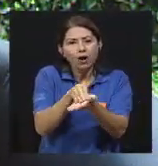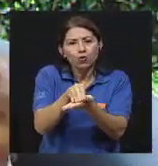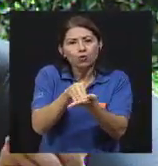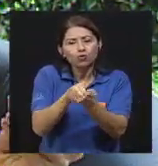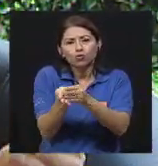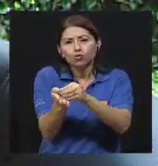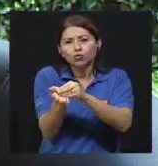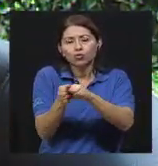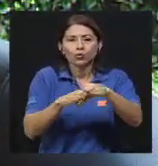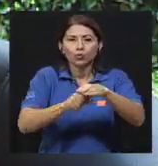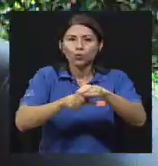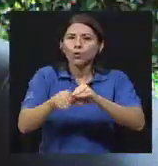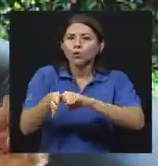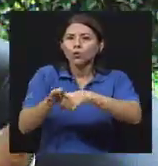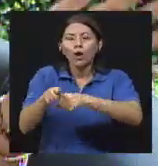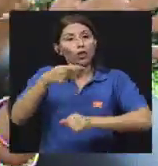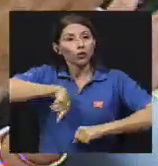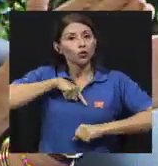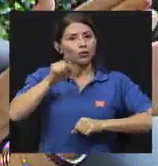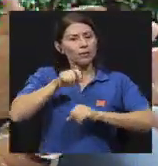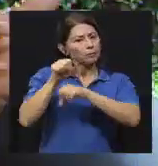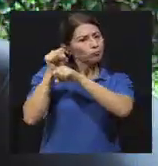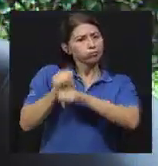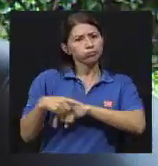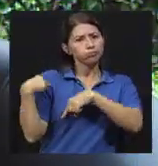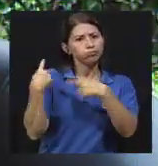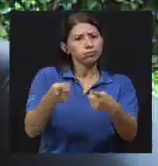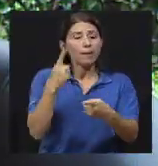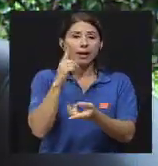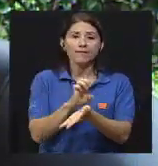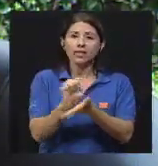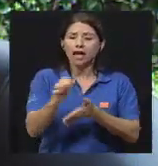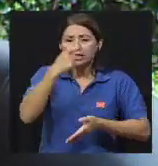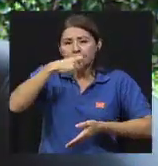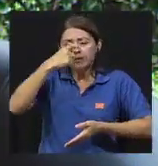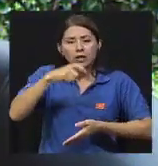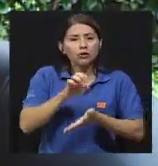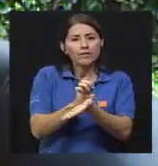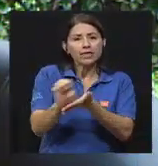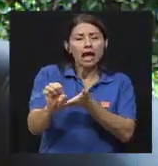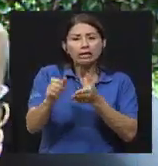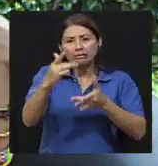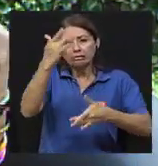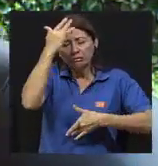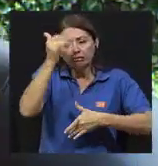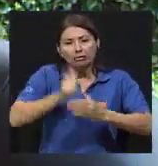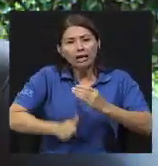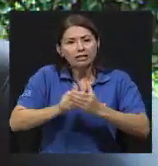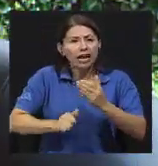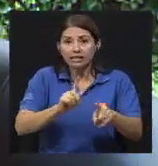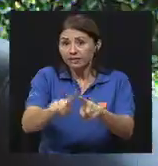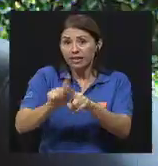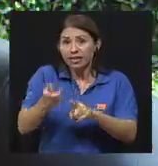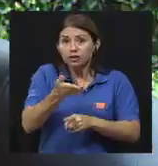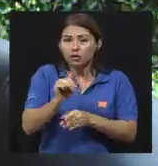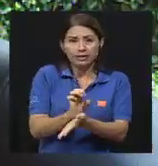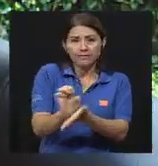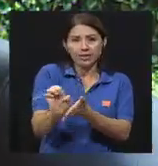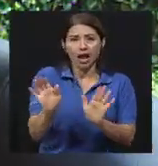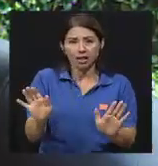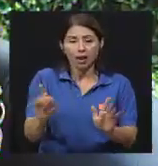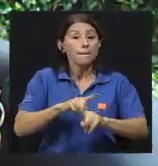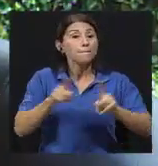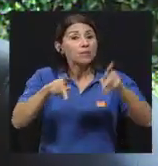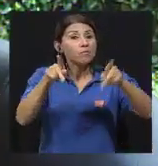es importantísimo para evitar desde resfríos hasta diarreas y hasta cosas más serias. Lo que pasa es que la cultura del tico no